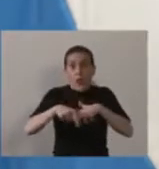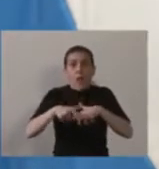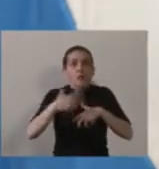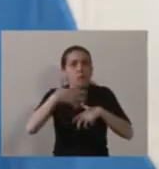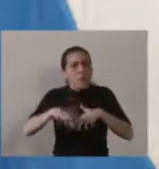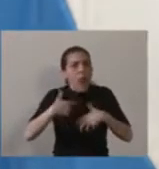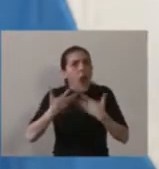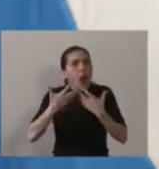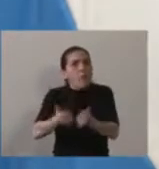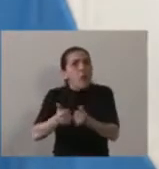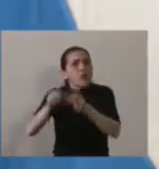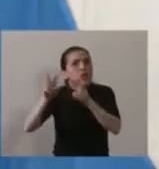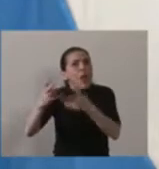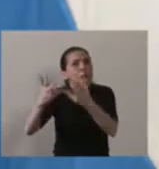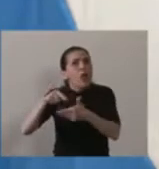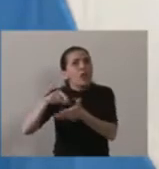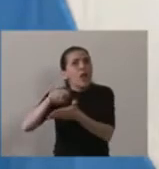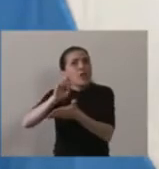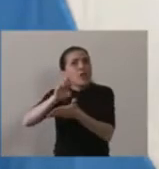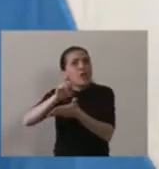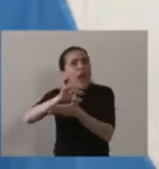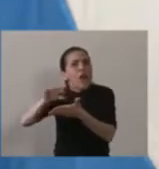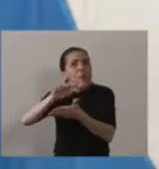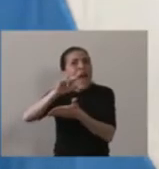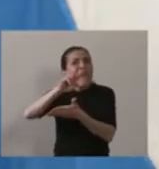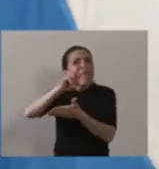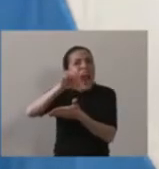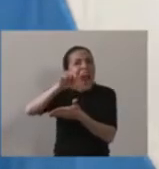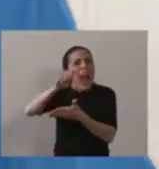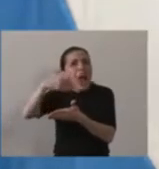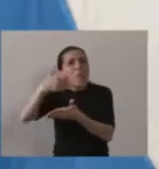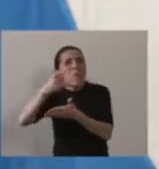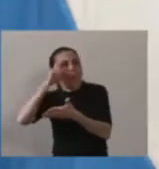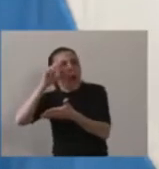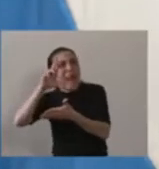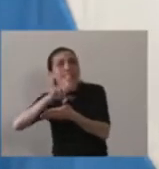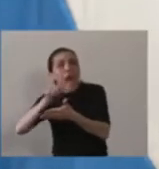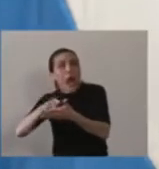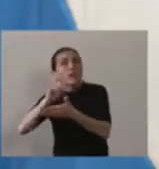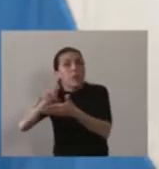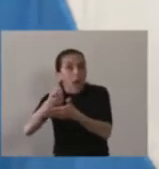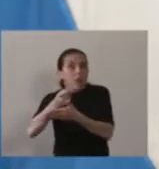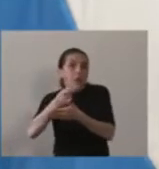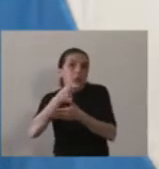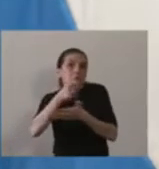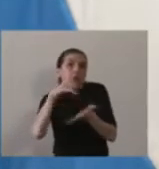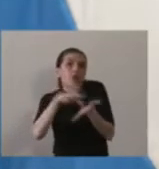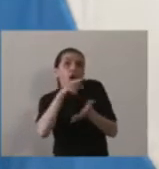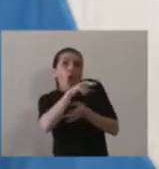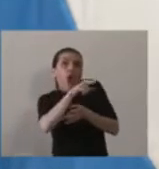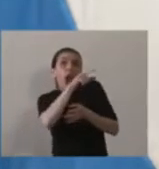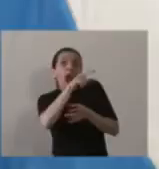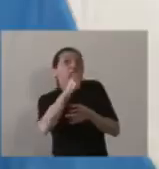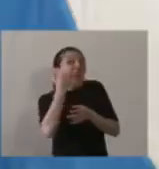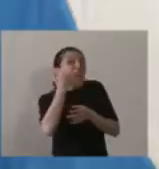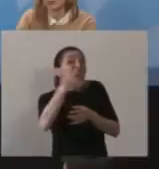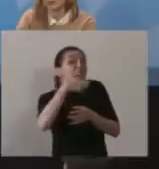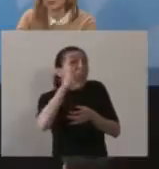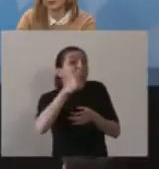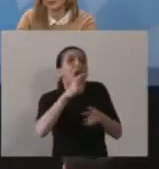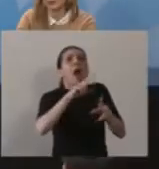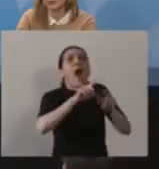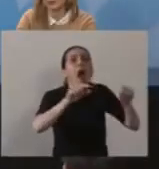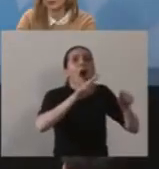proyecto de Vaca Muerta y creo que ahora también a YPF le toca tener la vaca viva. Yo digo